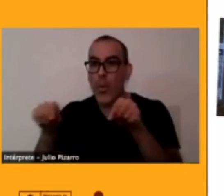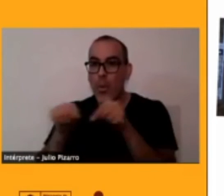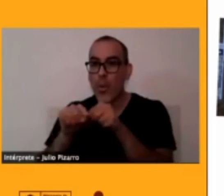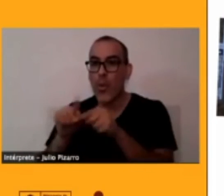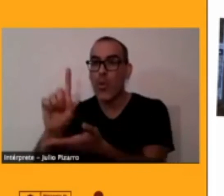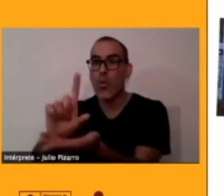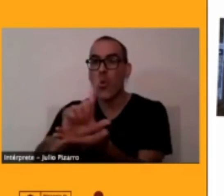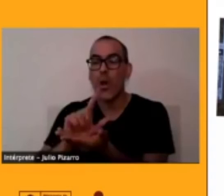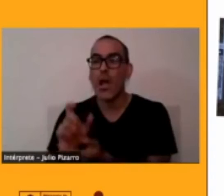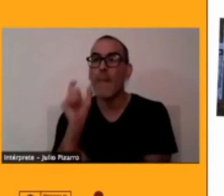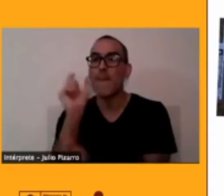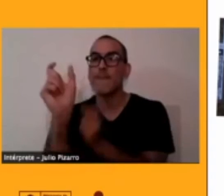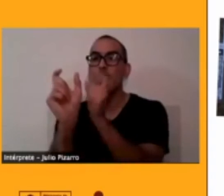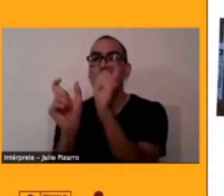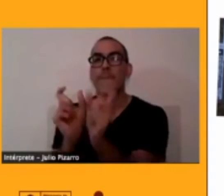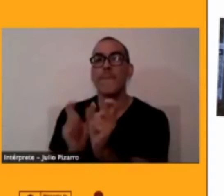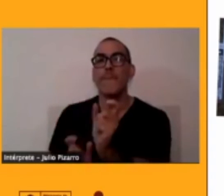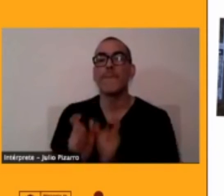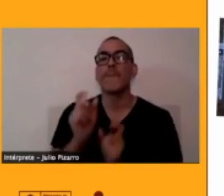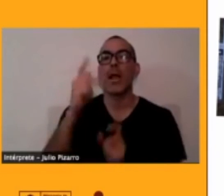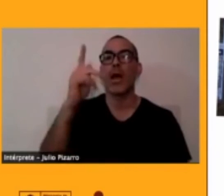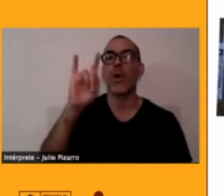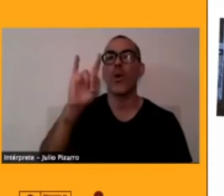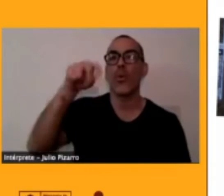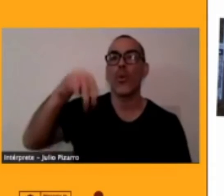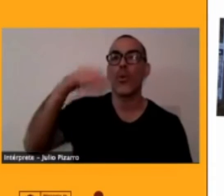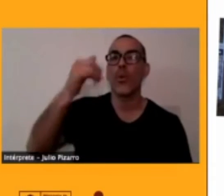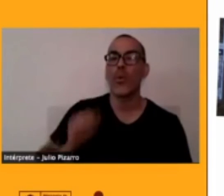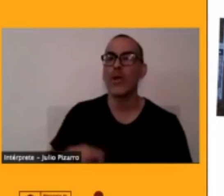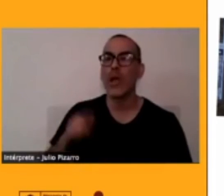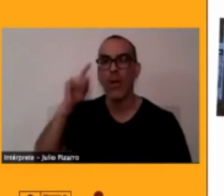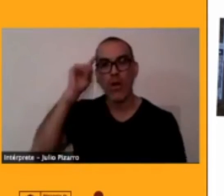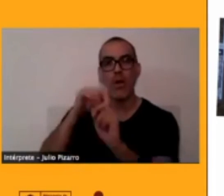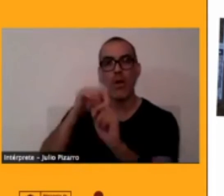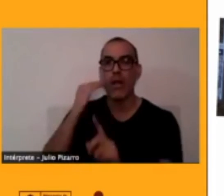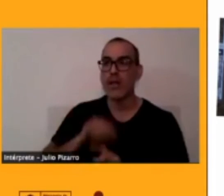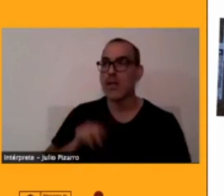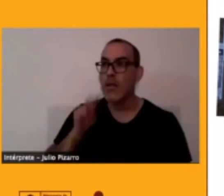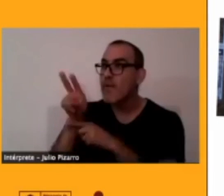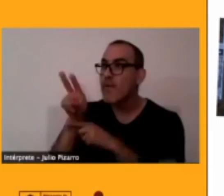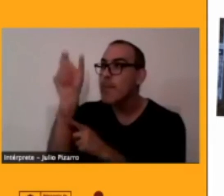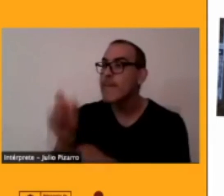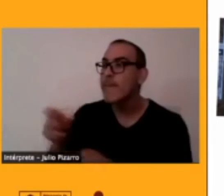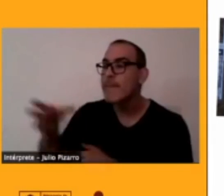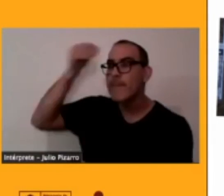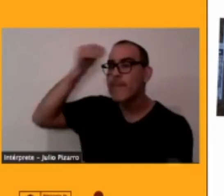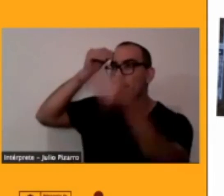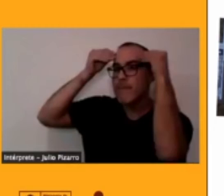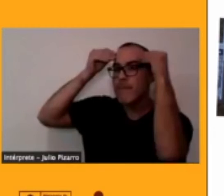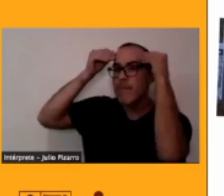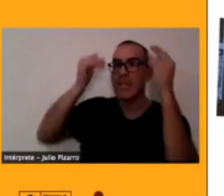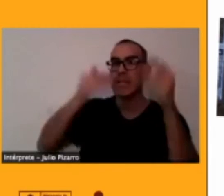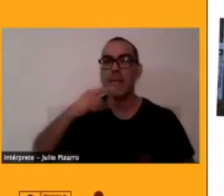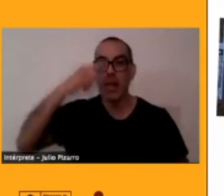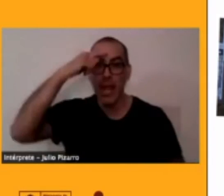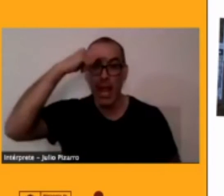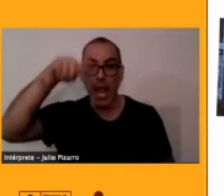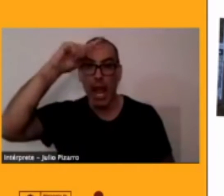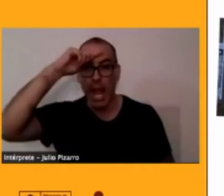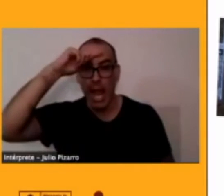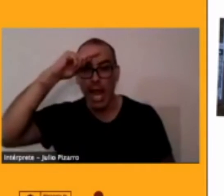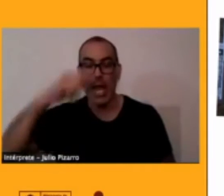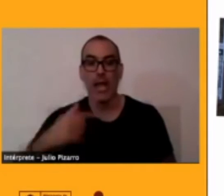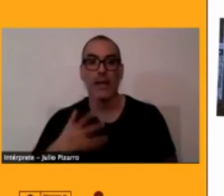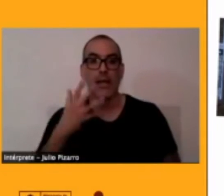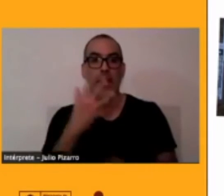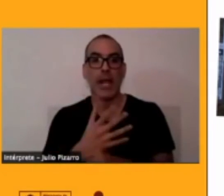la vean a la entrada de la escuela y finalmente en Kalama tenemos que las diferentes estantes de la